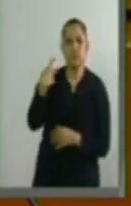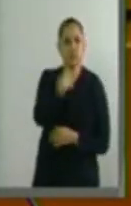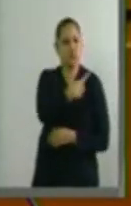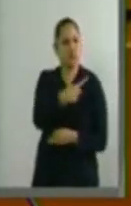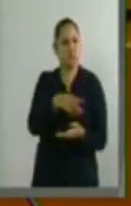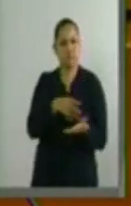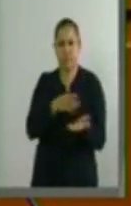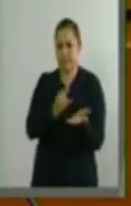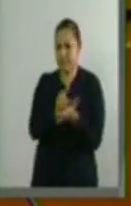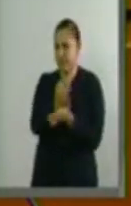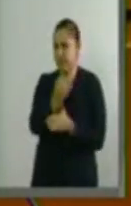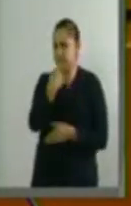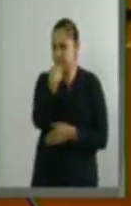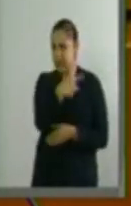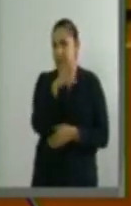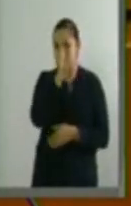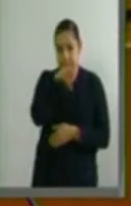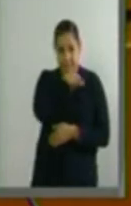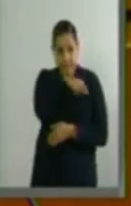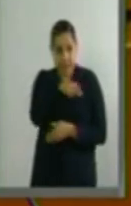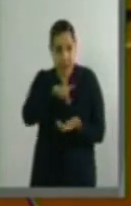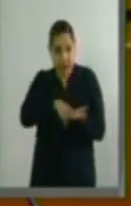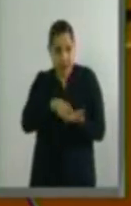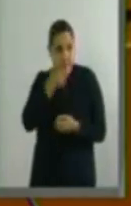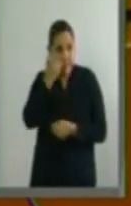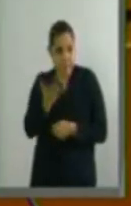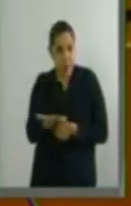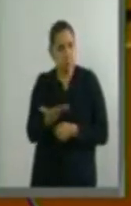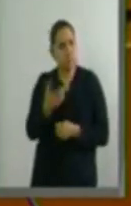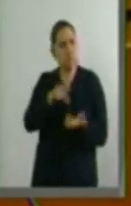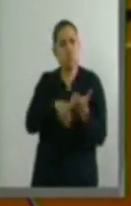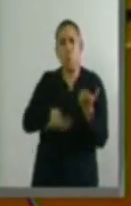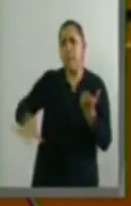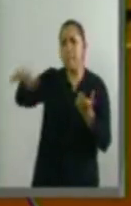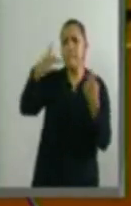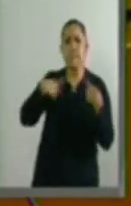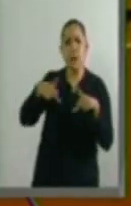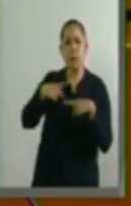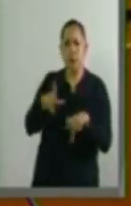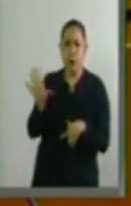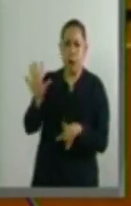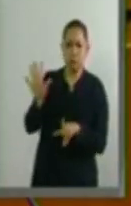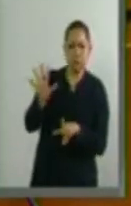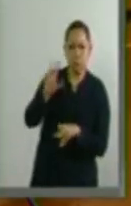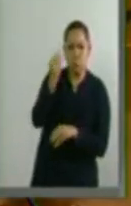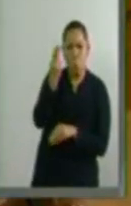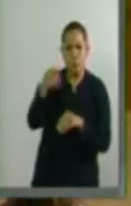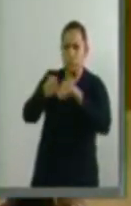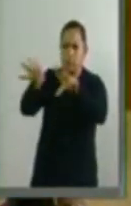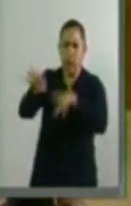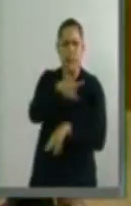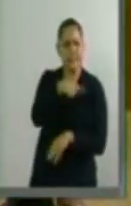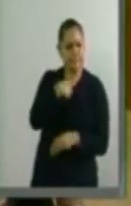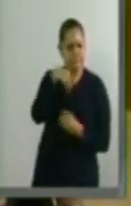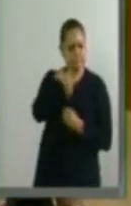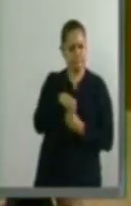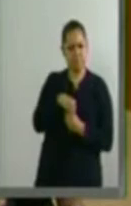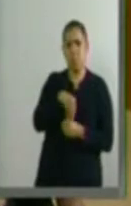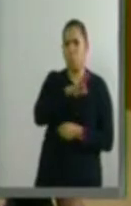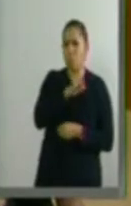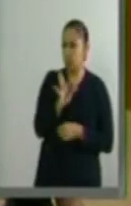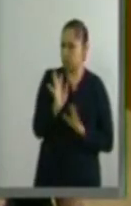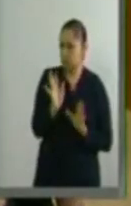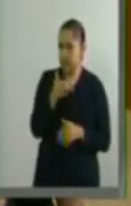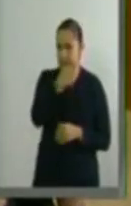desea puede mantenerse fuera del conocimiento público. El derecho humano a la identidad, entre otras